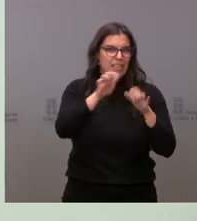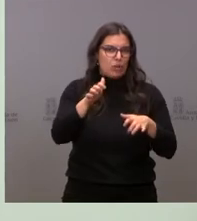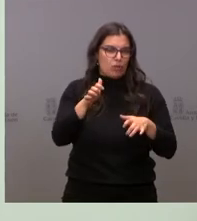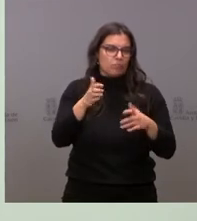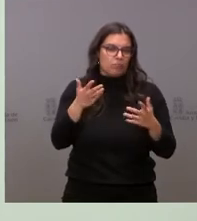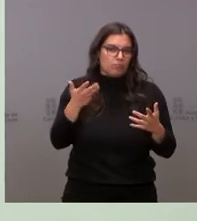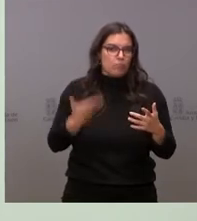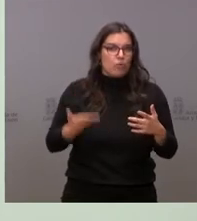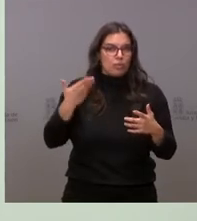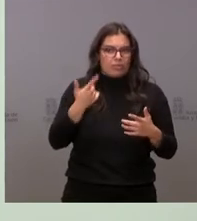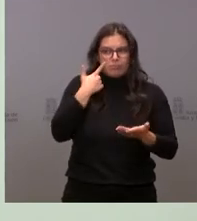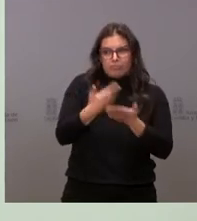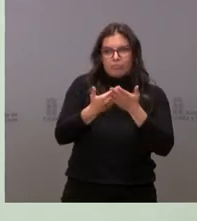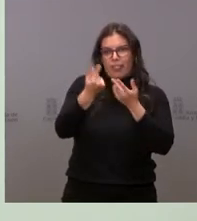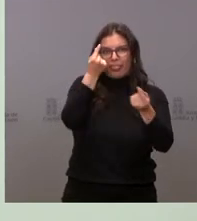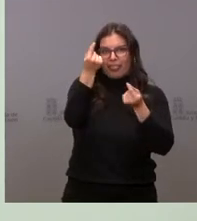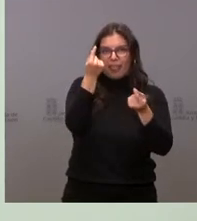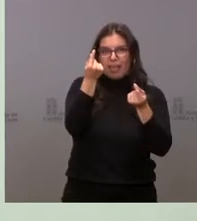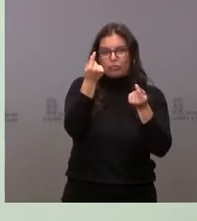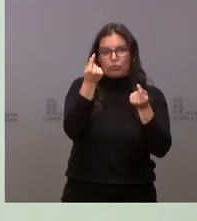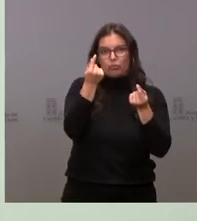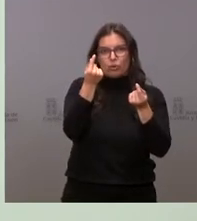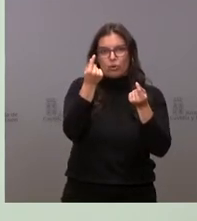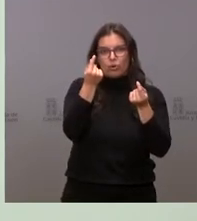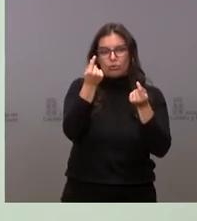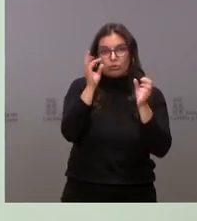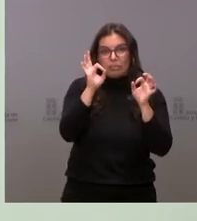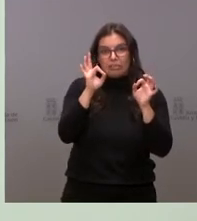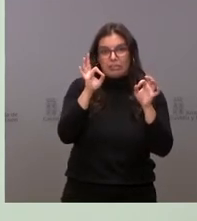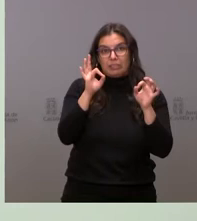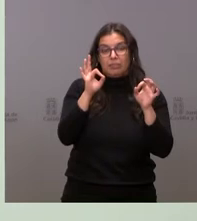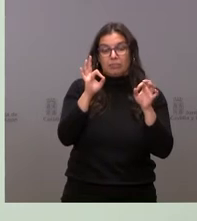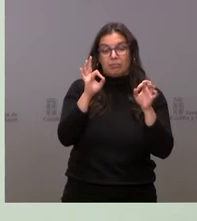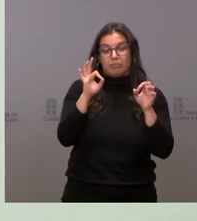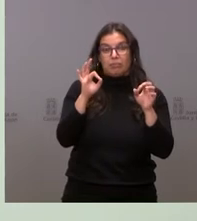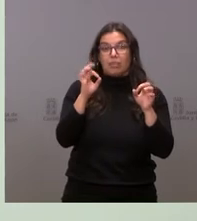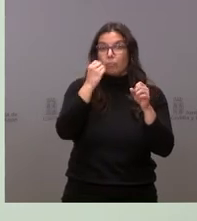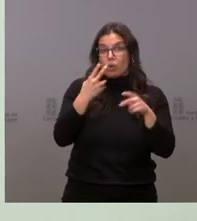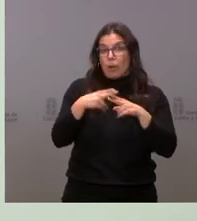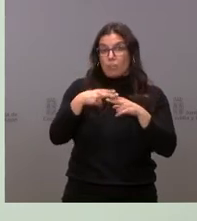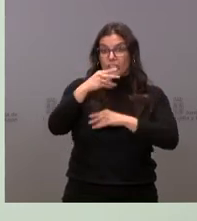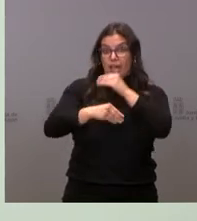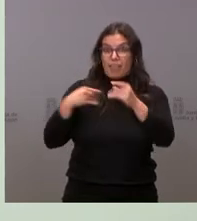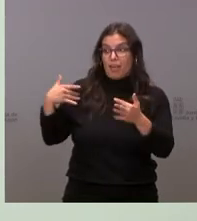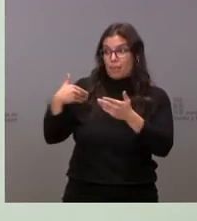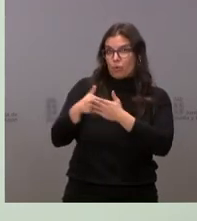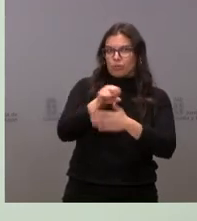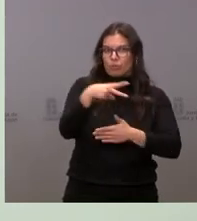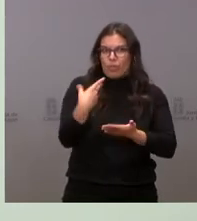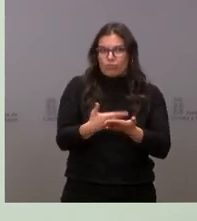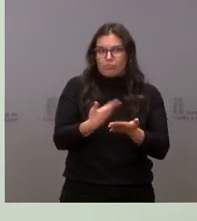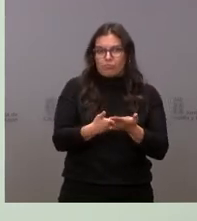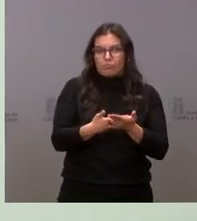y así lo reflejan los datos de la acertada y buena política turística que estamos llevando a cabo porque,